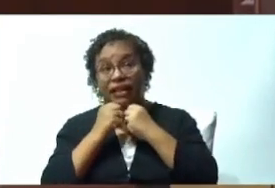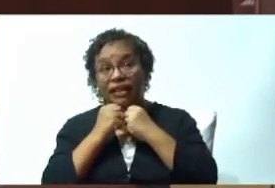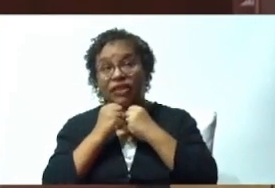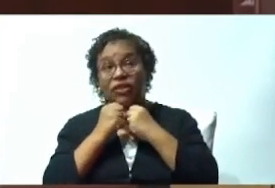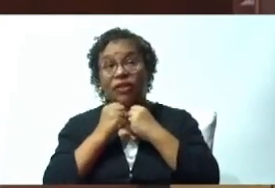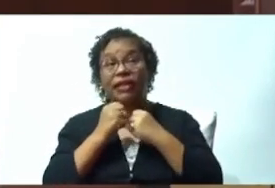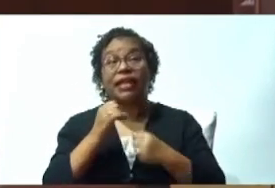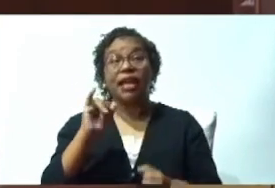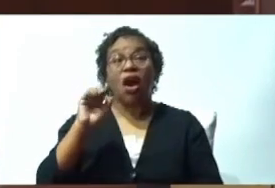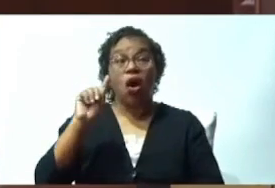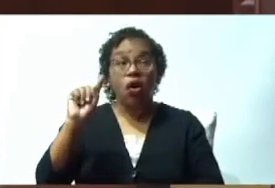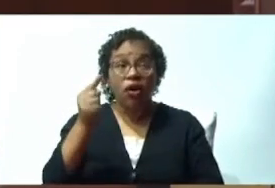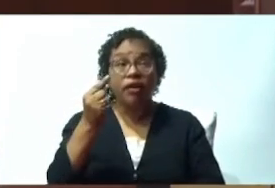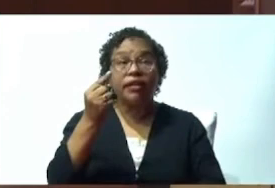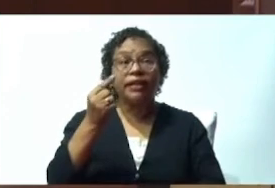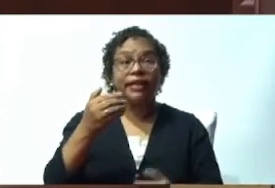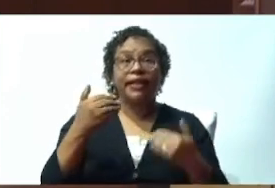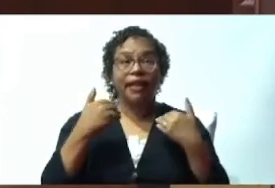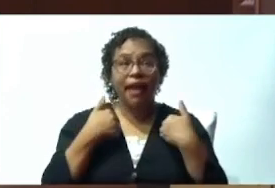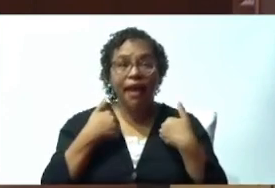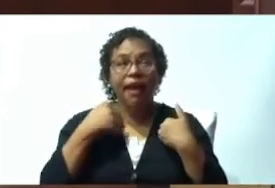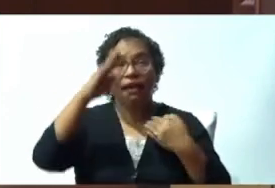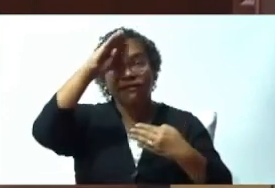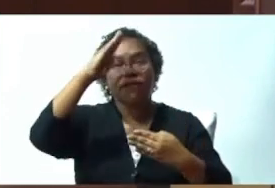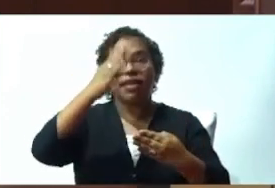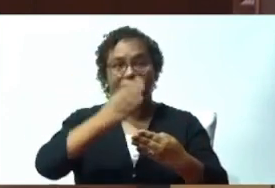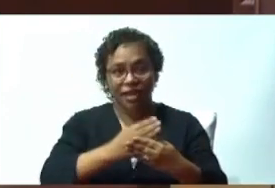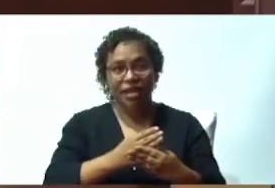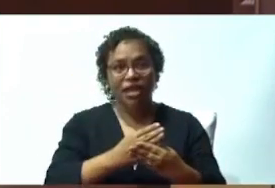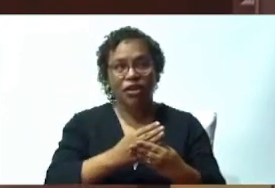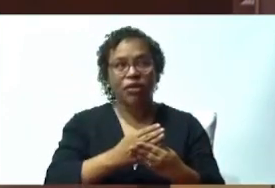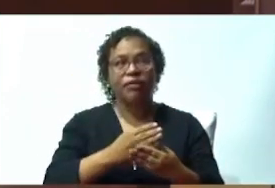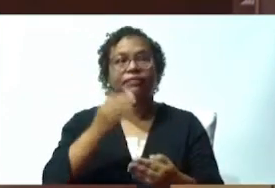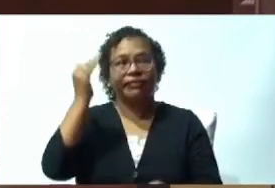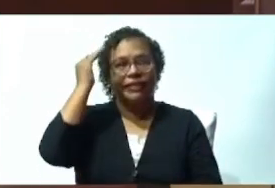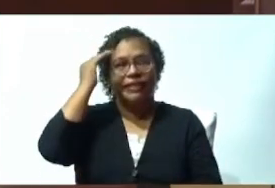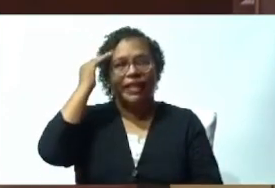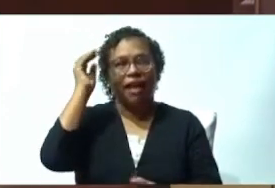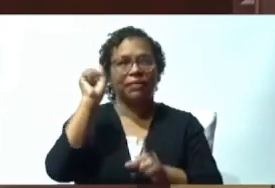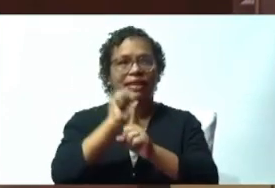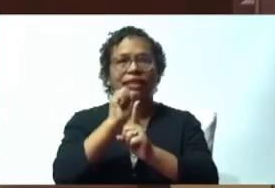que tener un padre con los hijos. No importa la circunstancia.